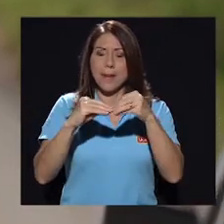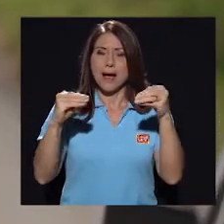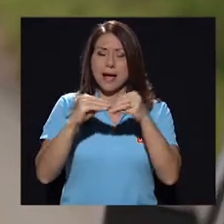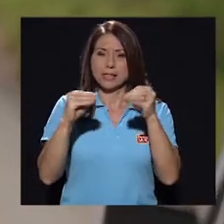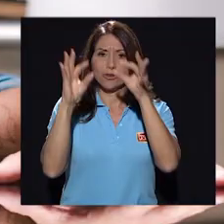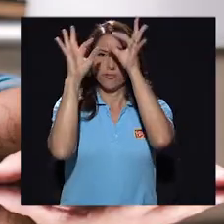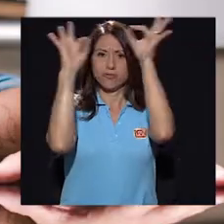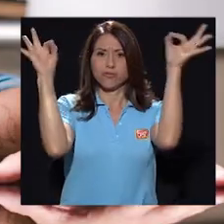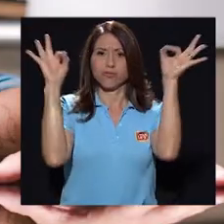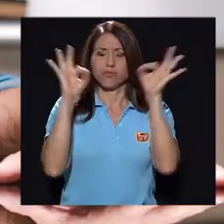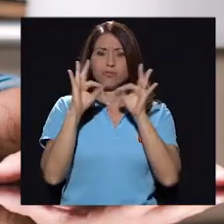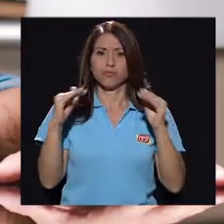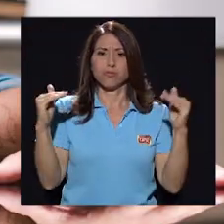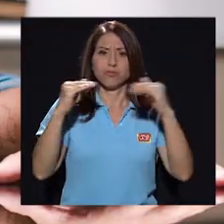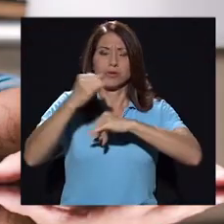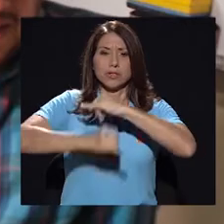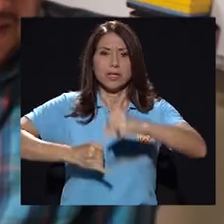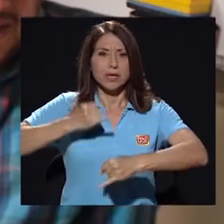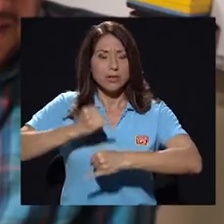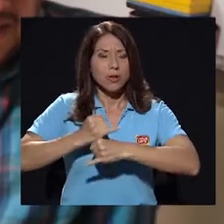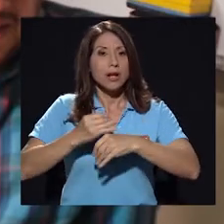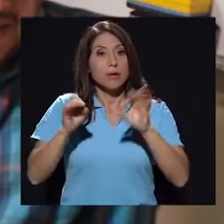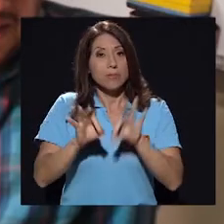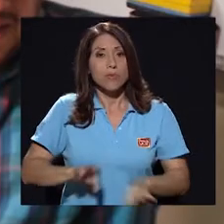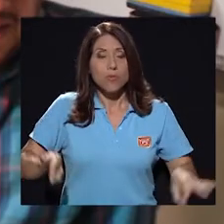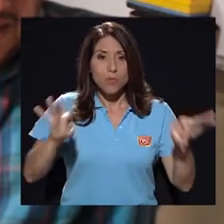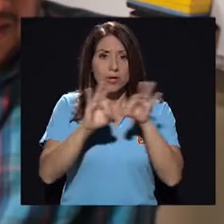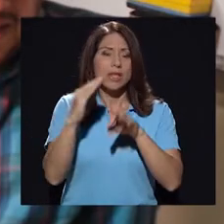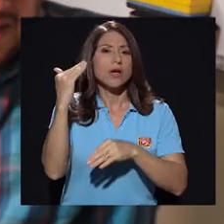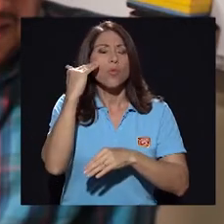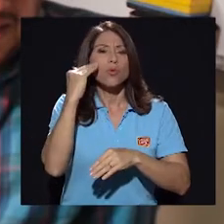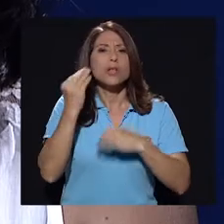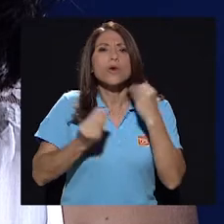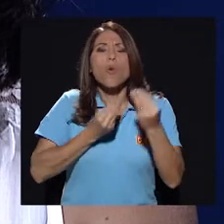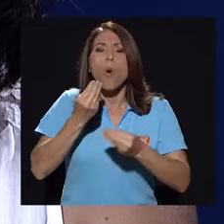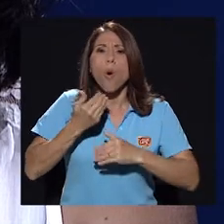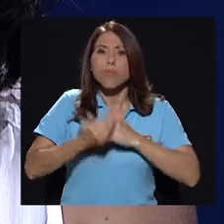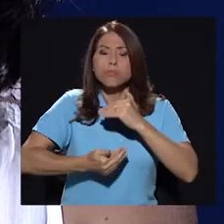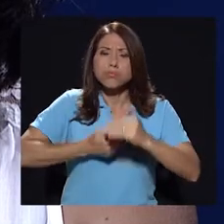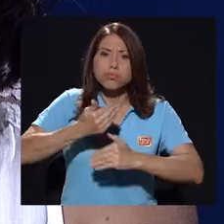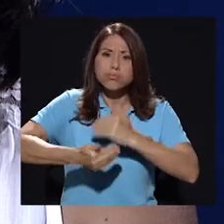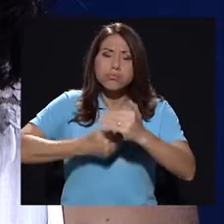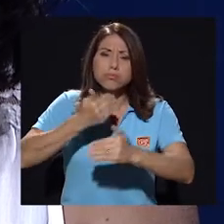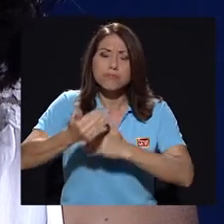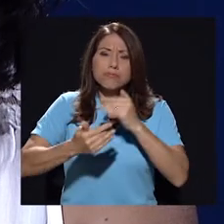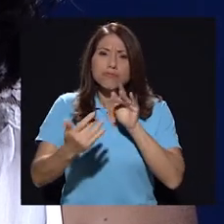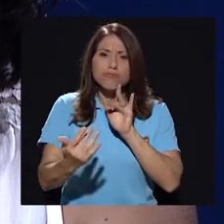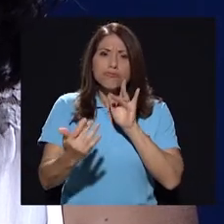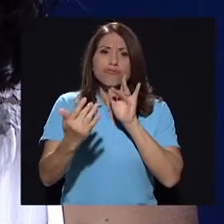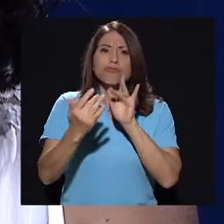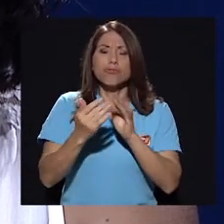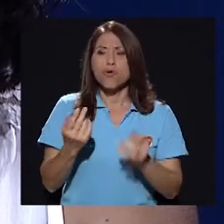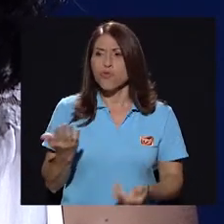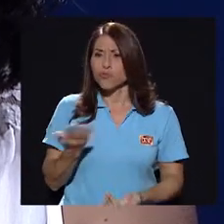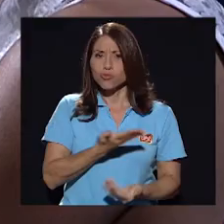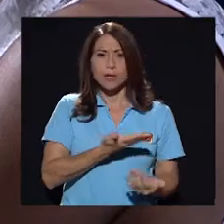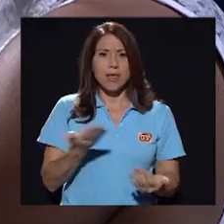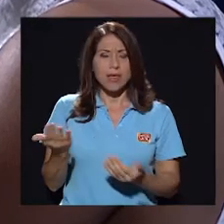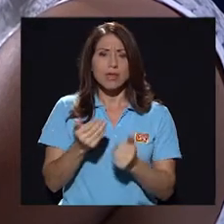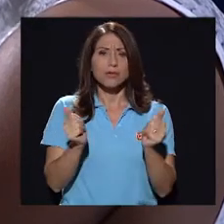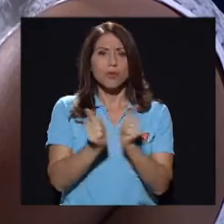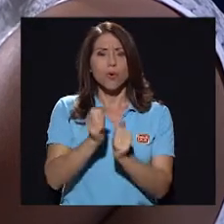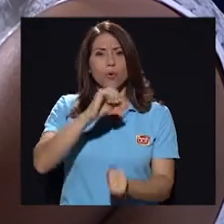mayor proyección internacional y sería muy importante conocer cómo se dio ese proceso de acercamiento entre ustedes